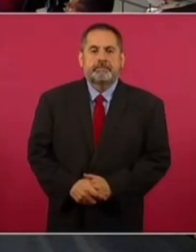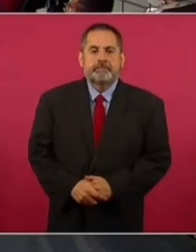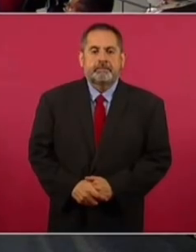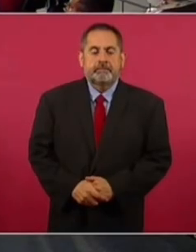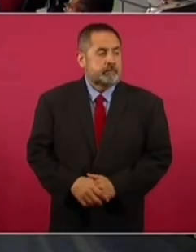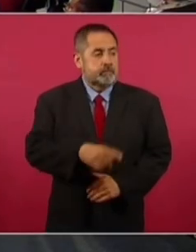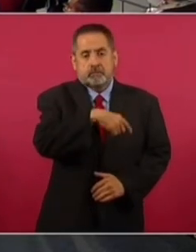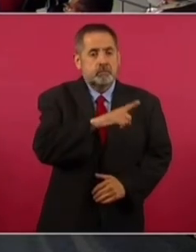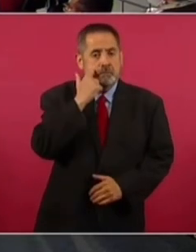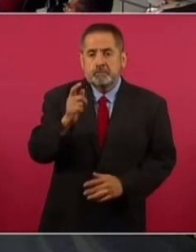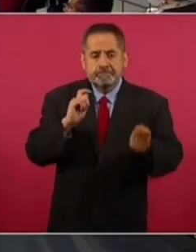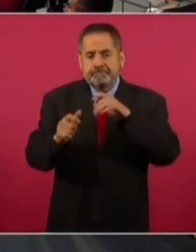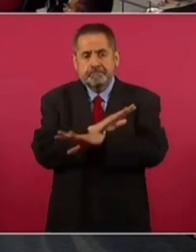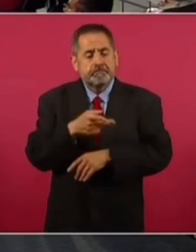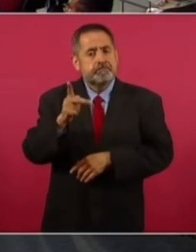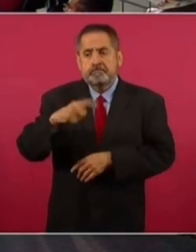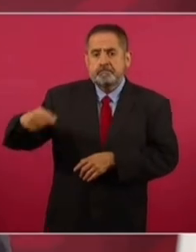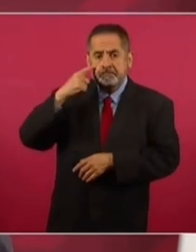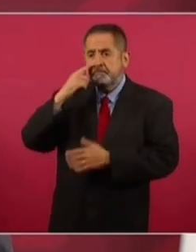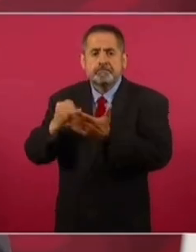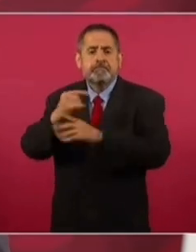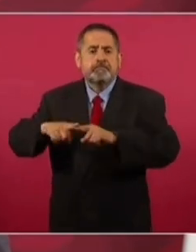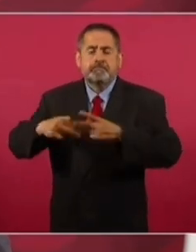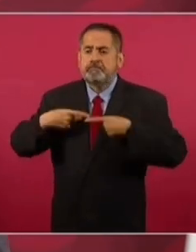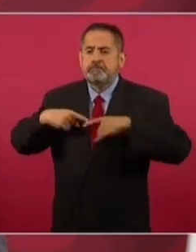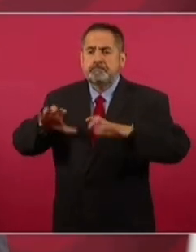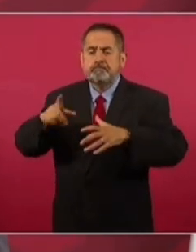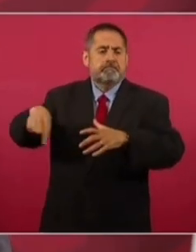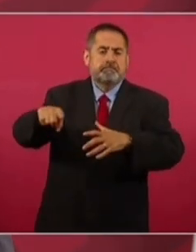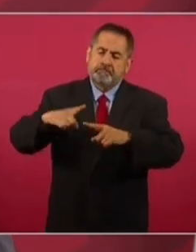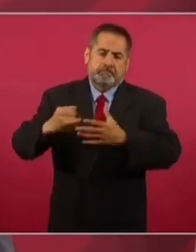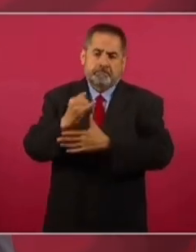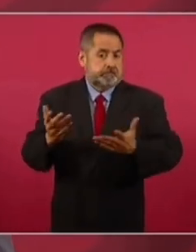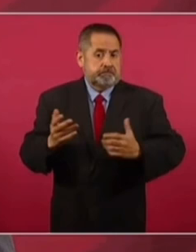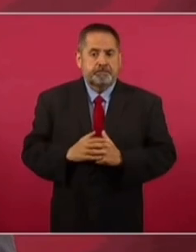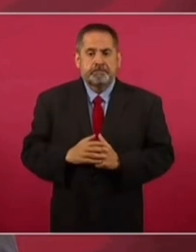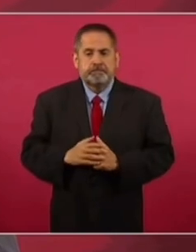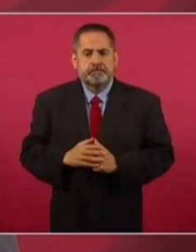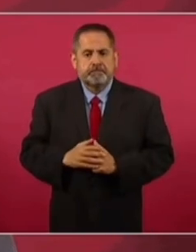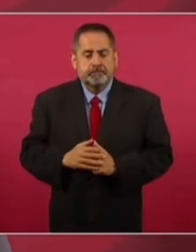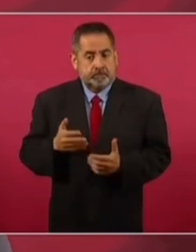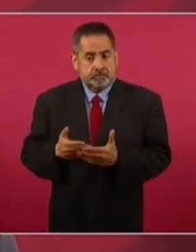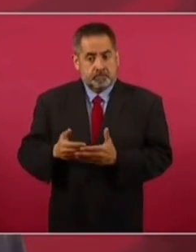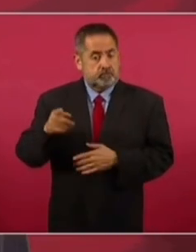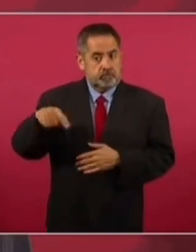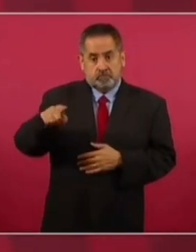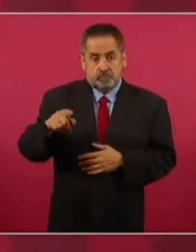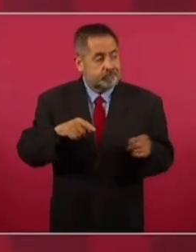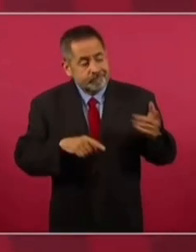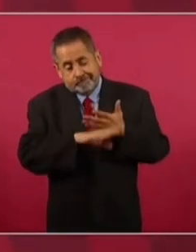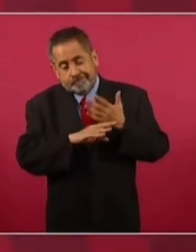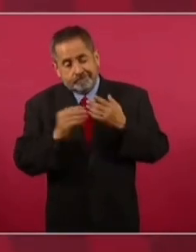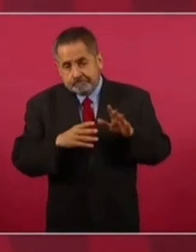rato. Pero la gente es la que va a decidir. Y hasta ahora, a pesar de que